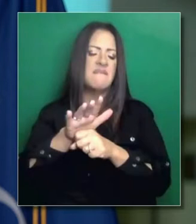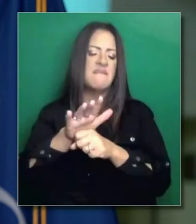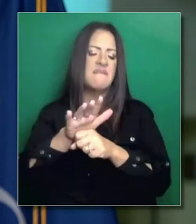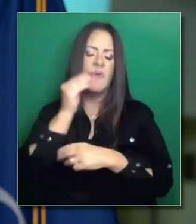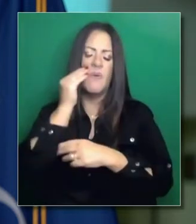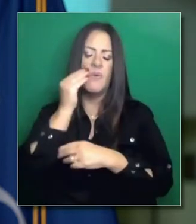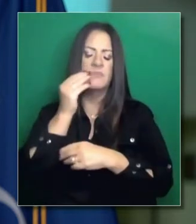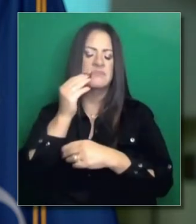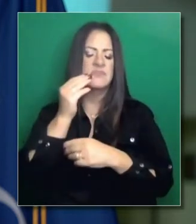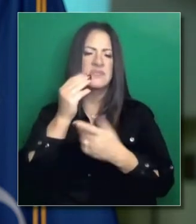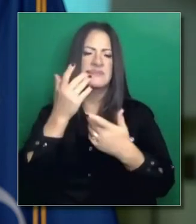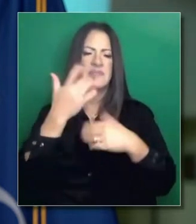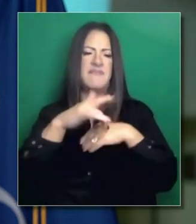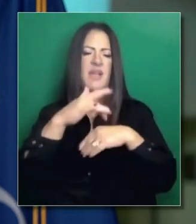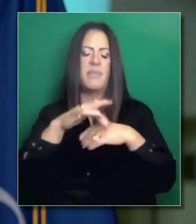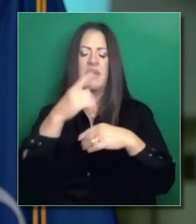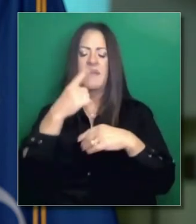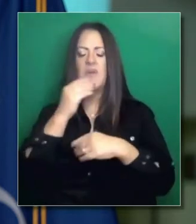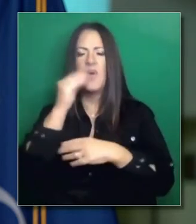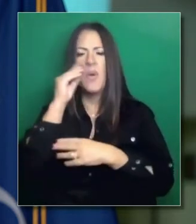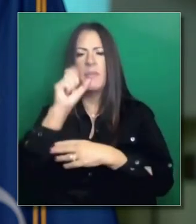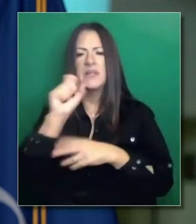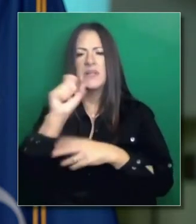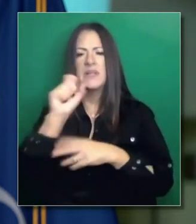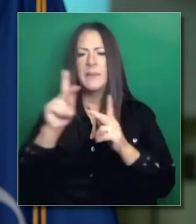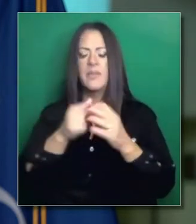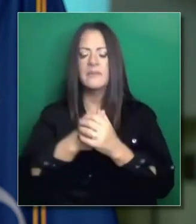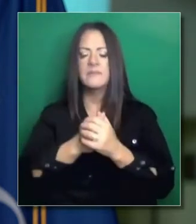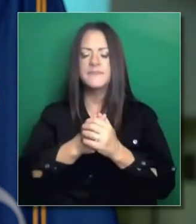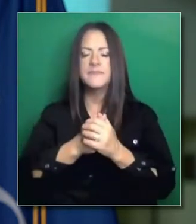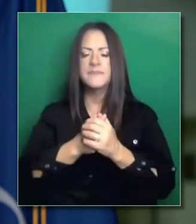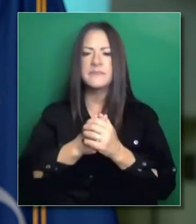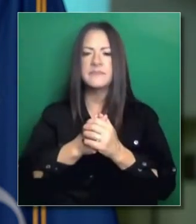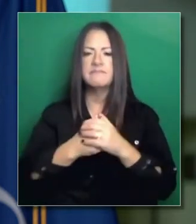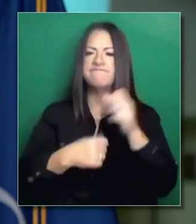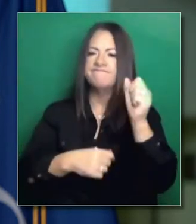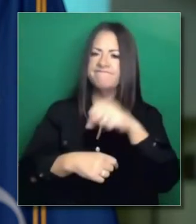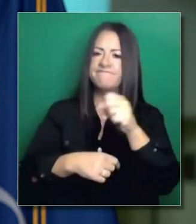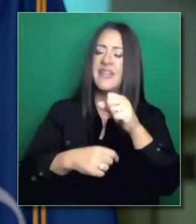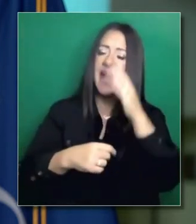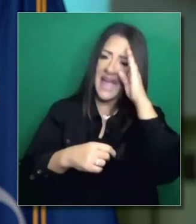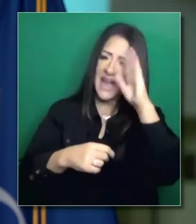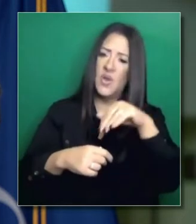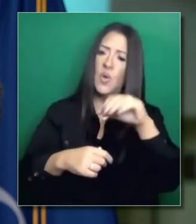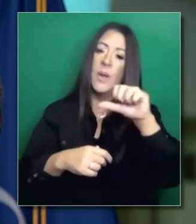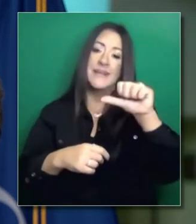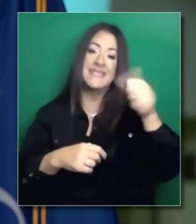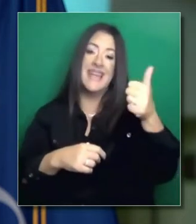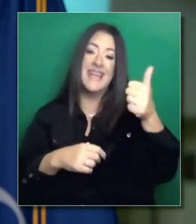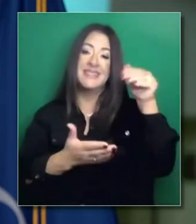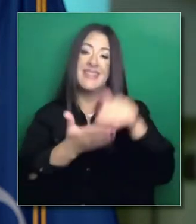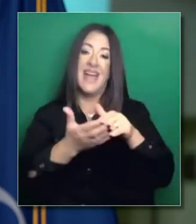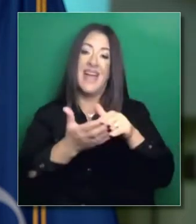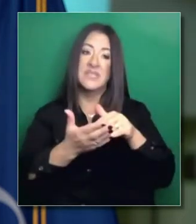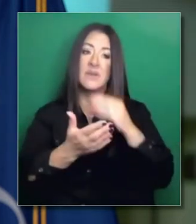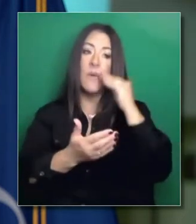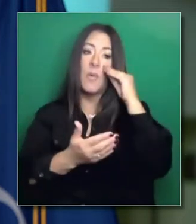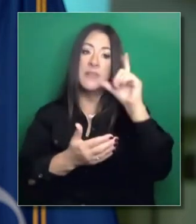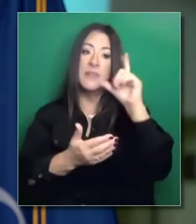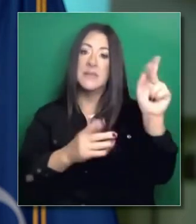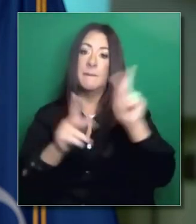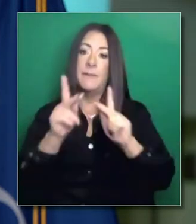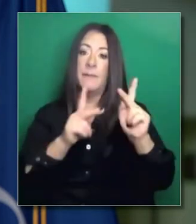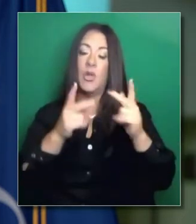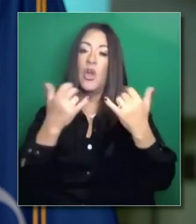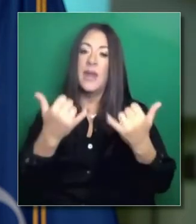apartamentos. Sí, más de 10.000 seres humanos reciben el beneficio. No es una cifra pequeña, más de 10.000.